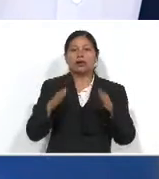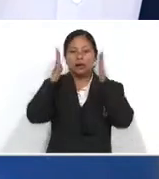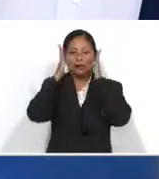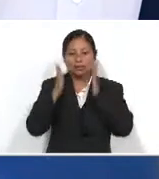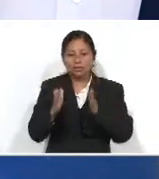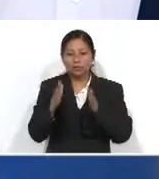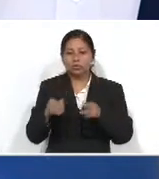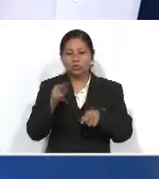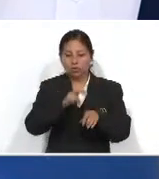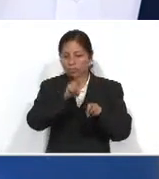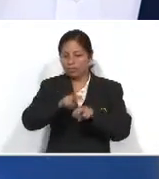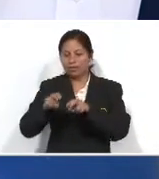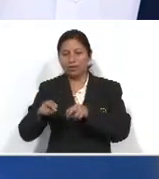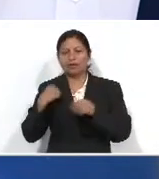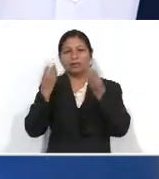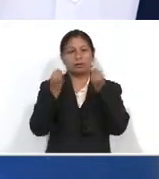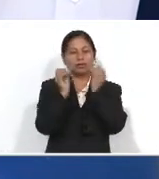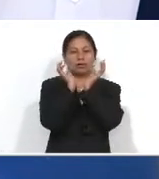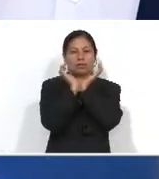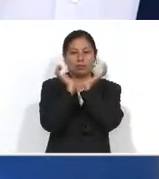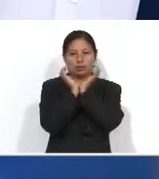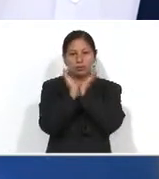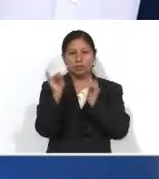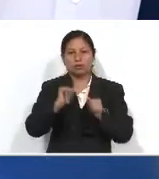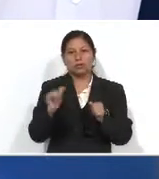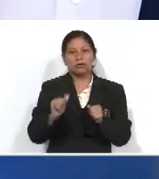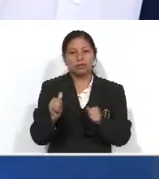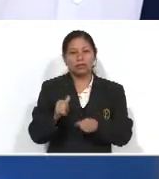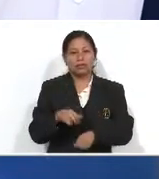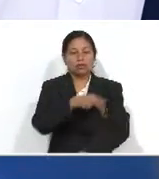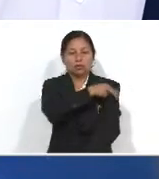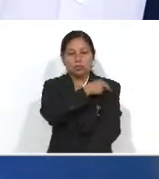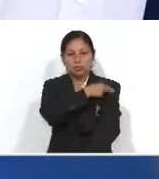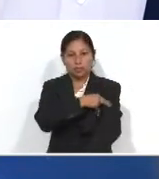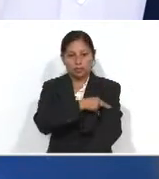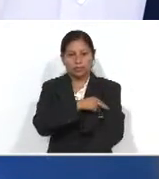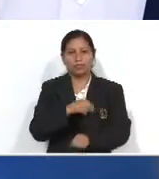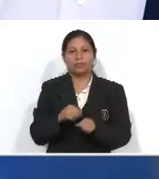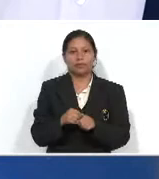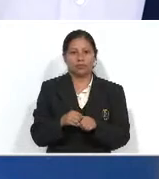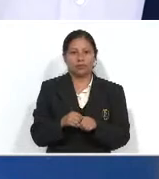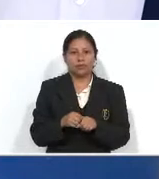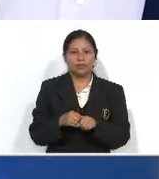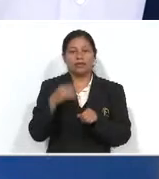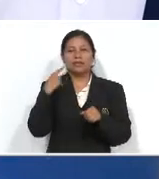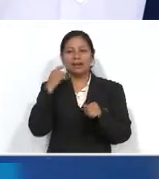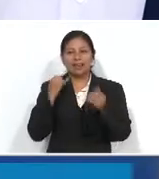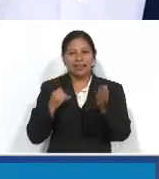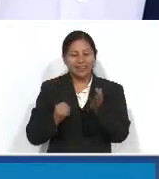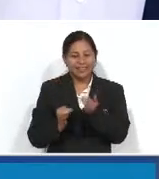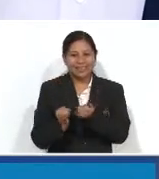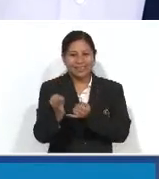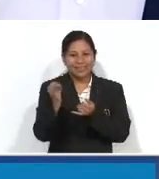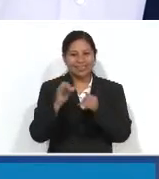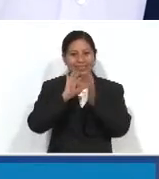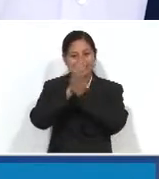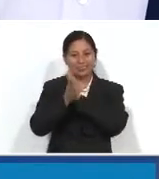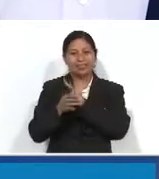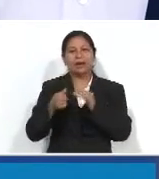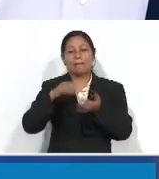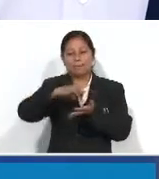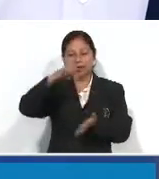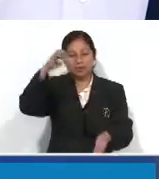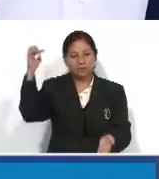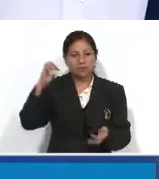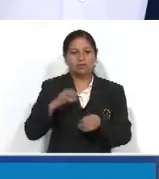directa, tanto en Villanueva, también como en el hospital temporal de la industria. Fuimos también al interior del país